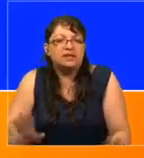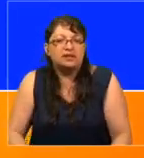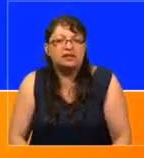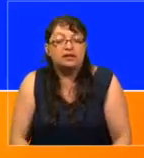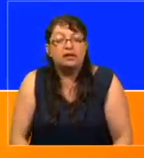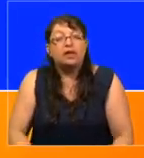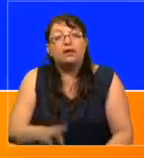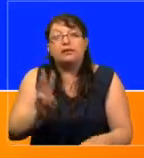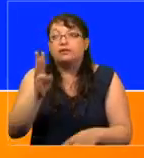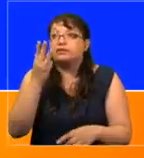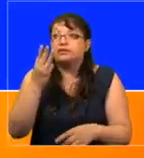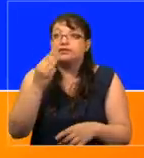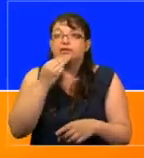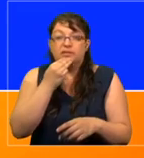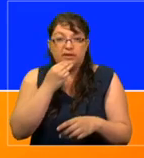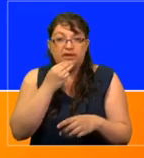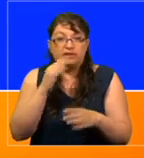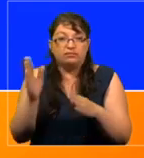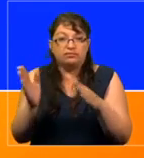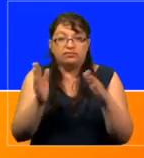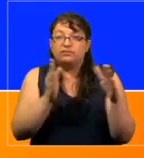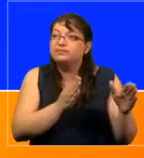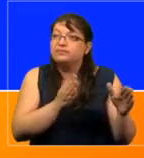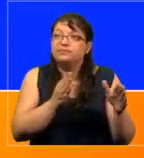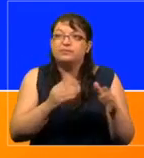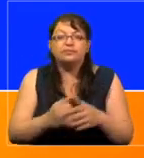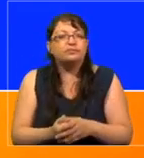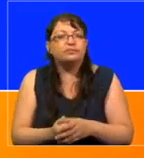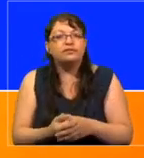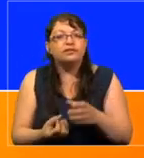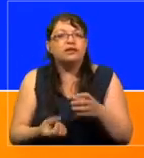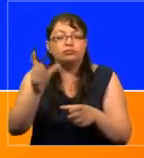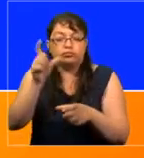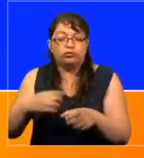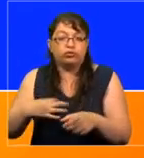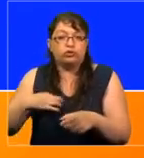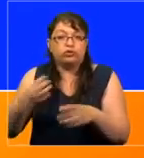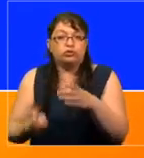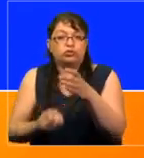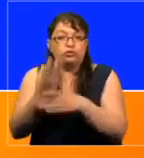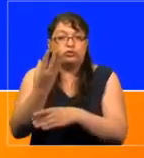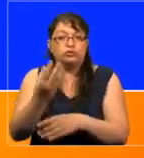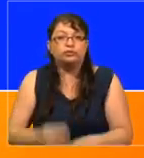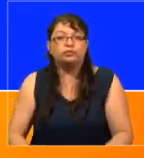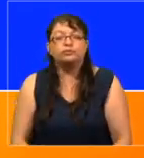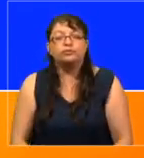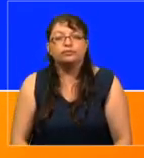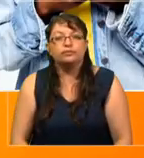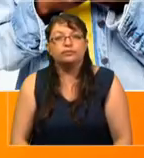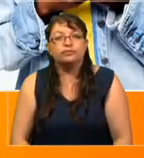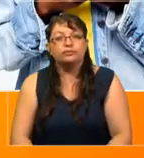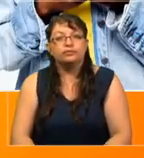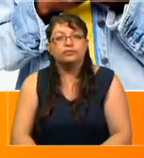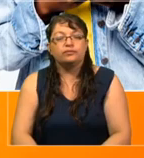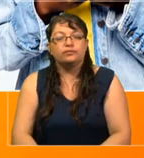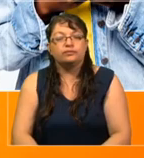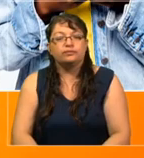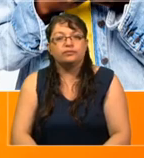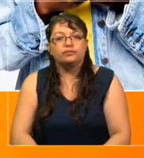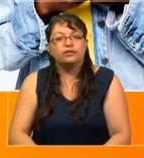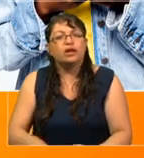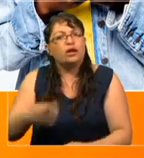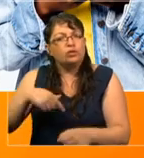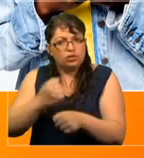El tercer concepto o la tercera tendencia, el nuevo ciudadano o the new citizen. En nuestro trabajo en